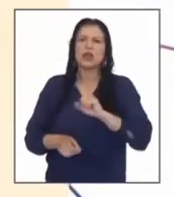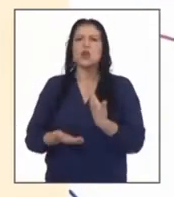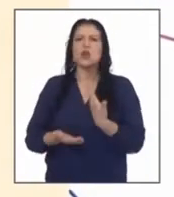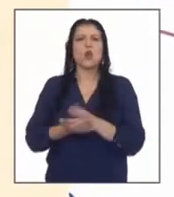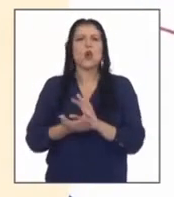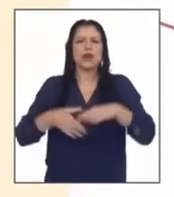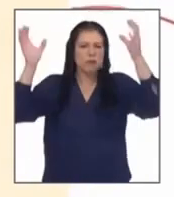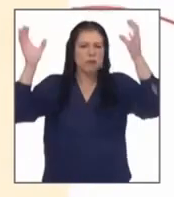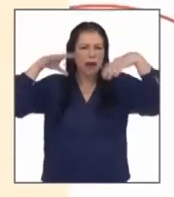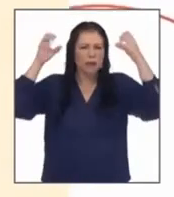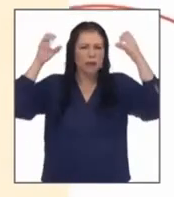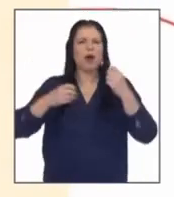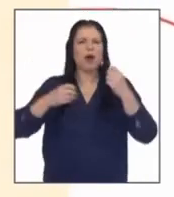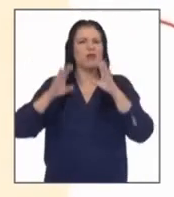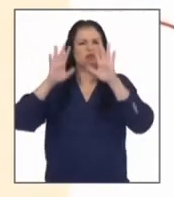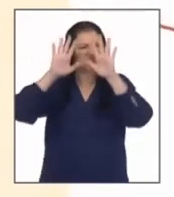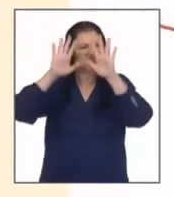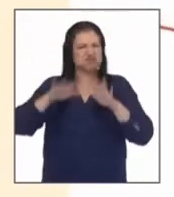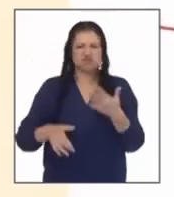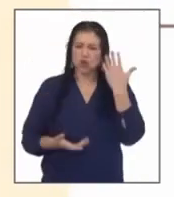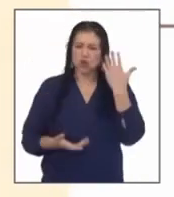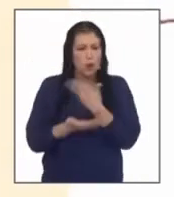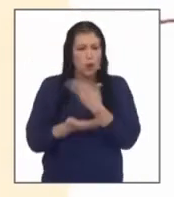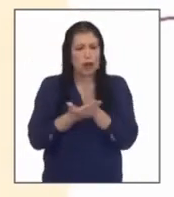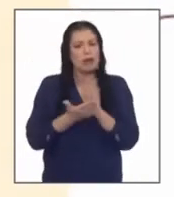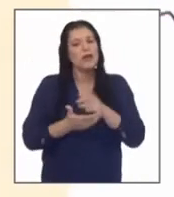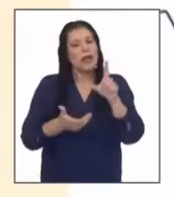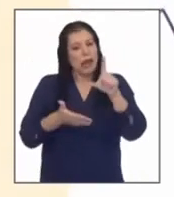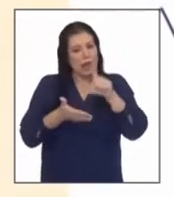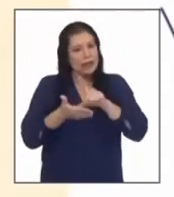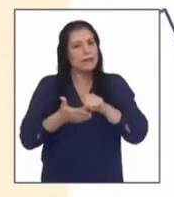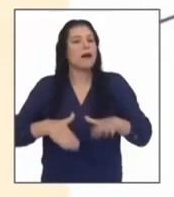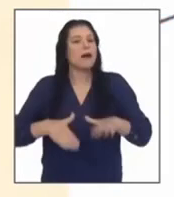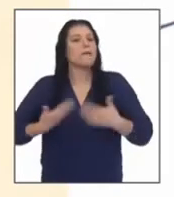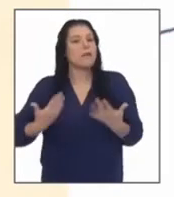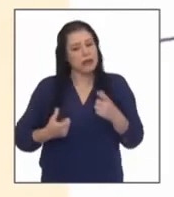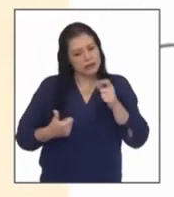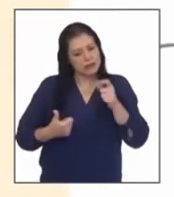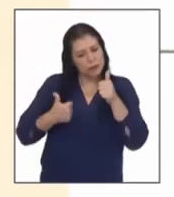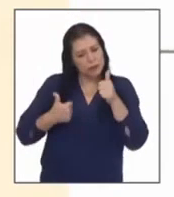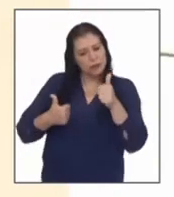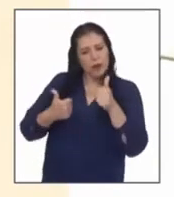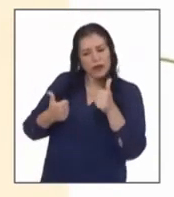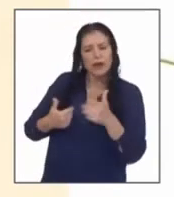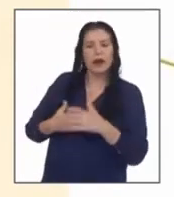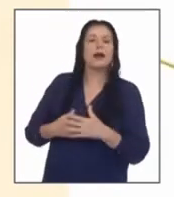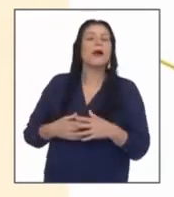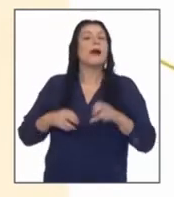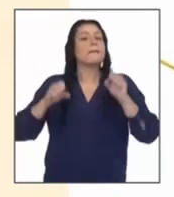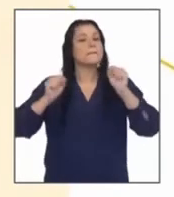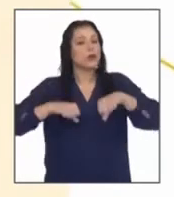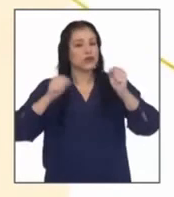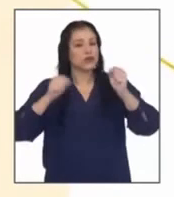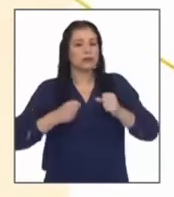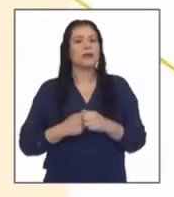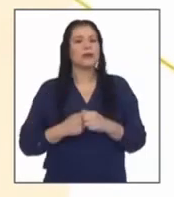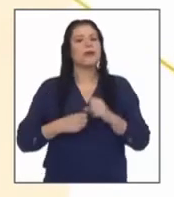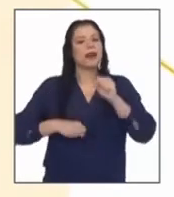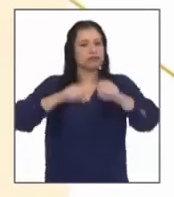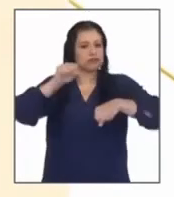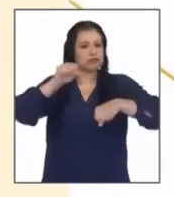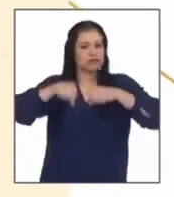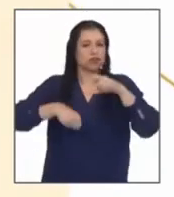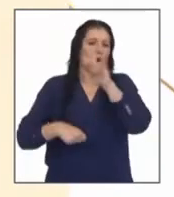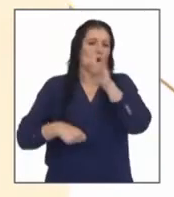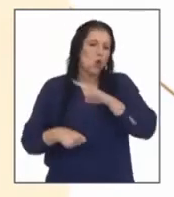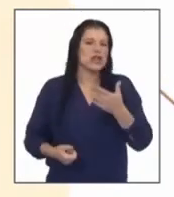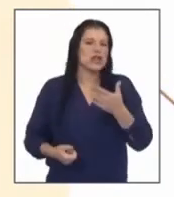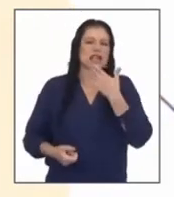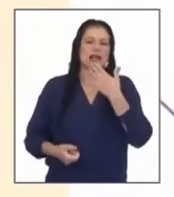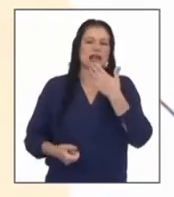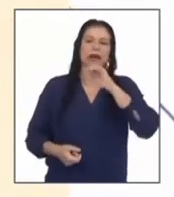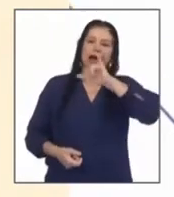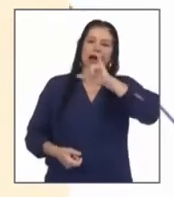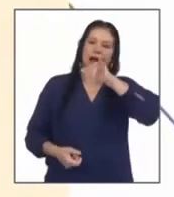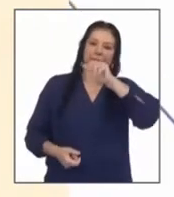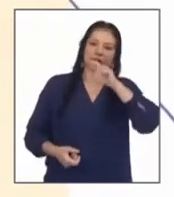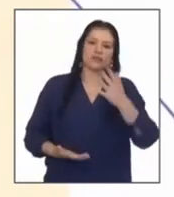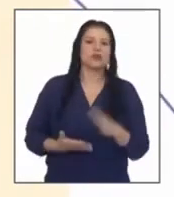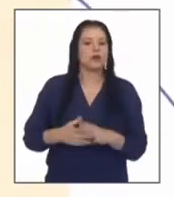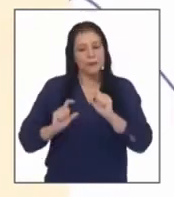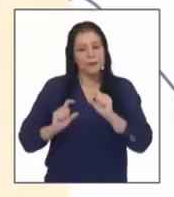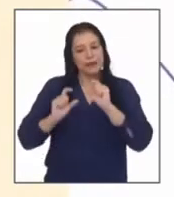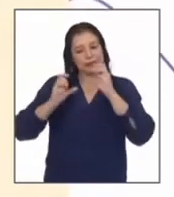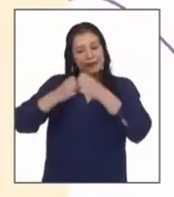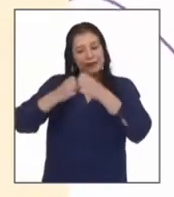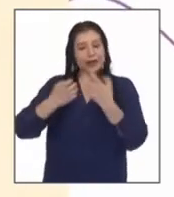intensas o nieve lima puede convertirse en una ciudad potencialmente ciclista dice javier flores parte del equipo de movilidad